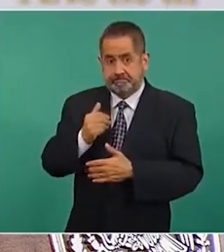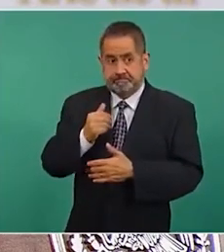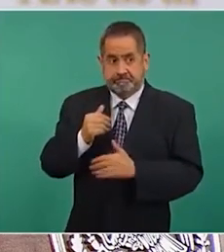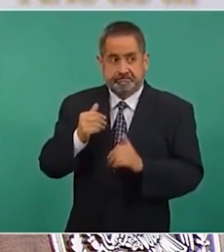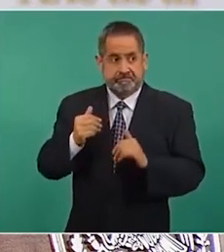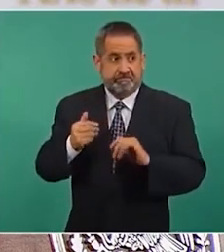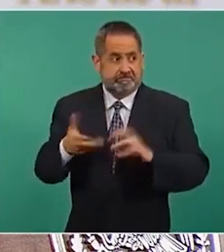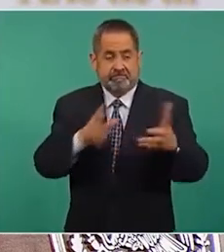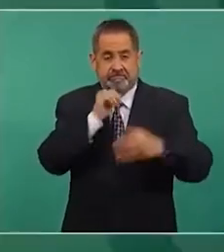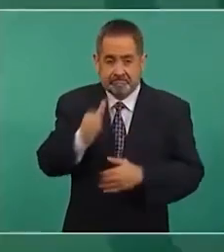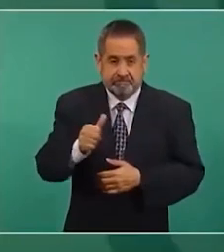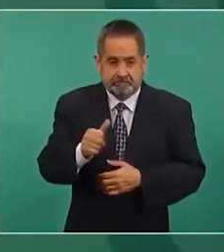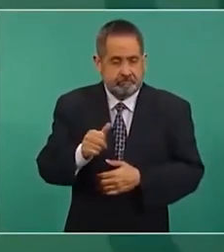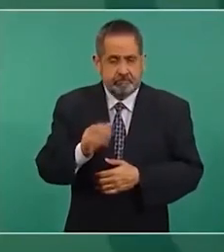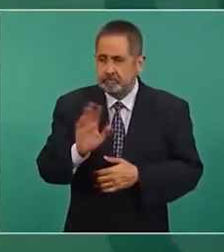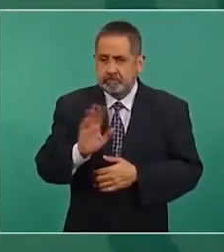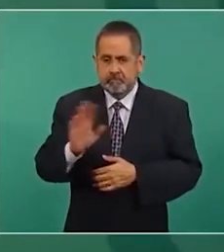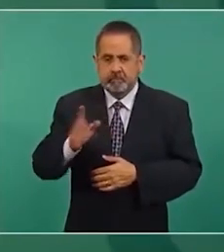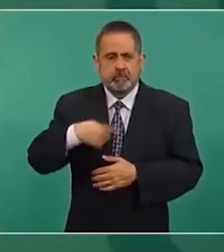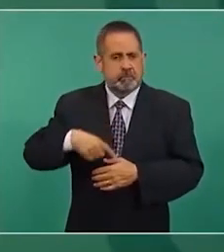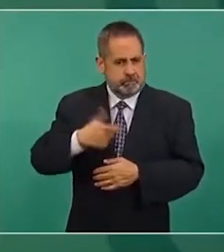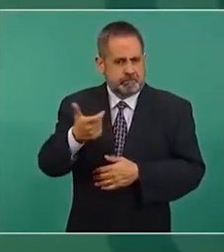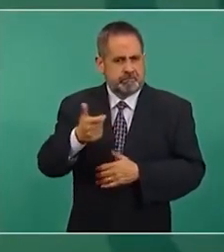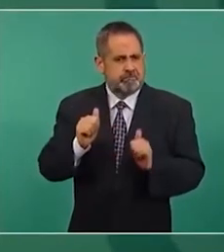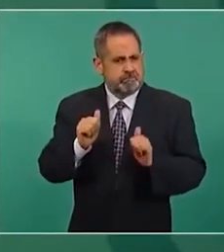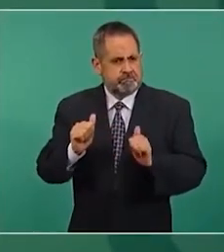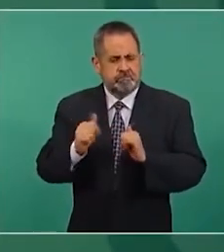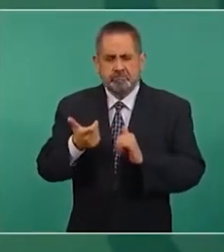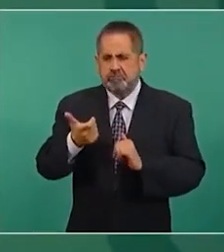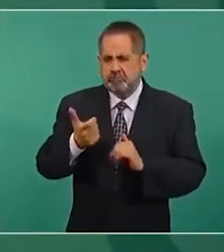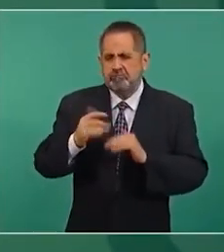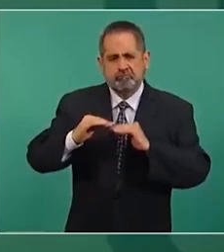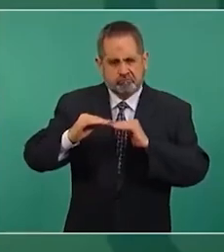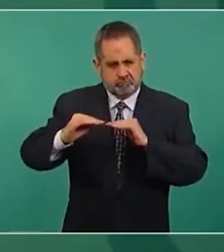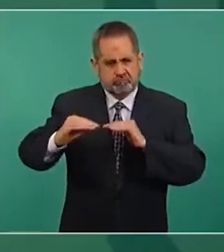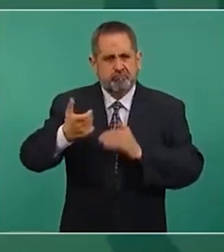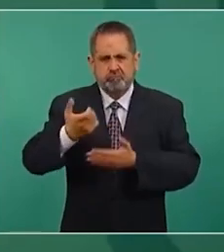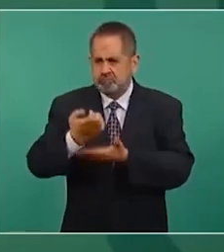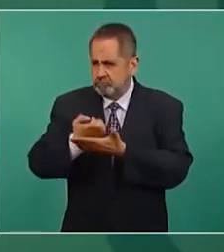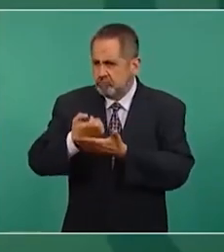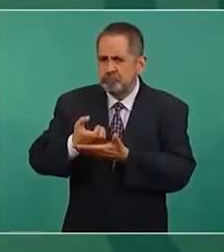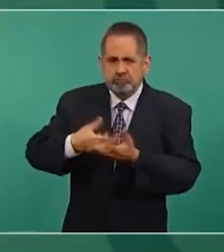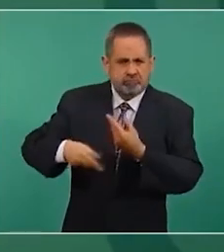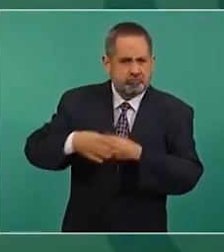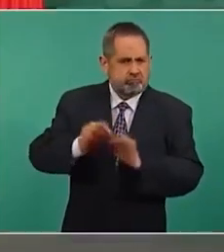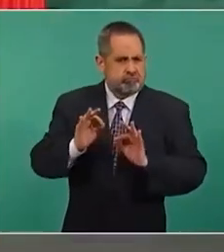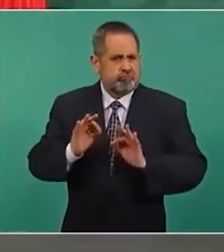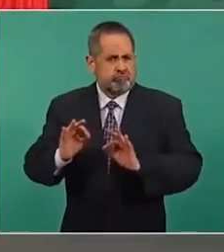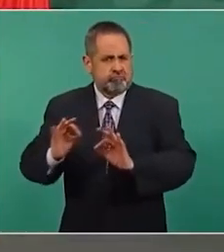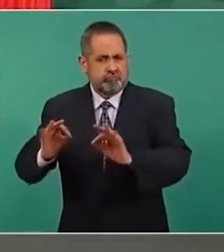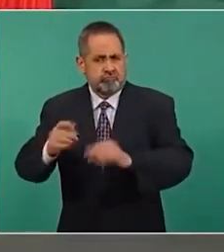nosotros tenemos estabilidad económica financiera no se endeudó al país